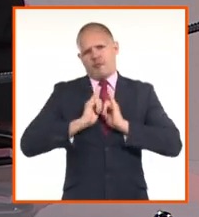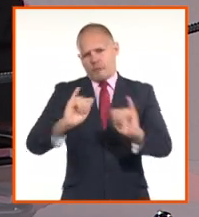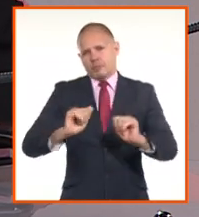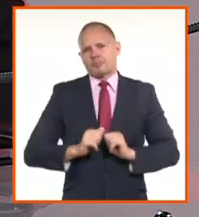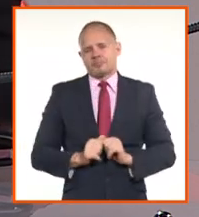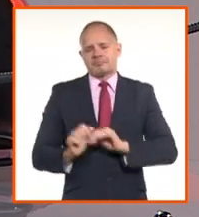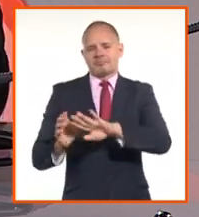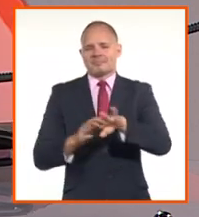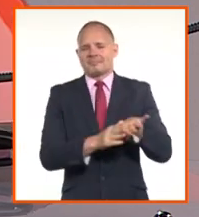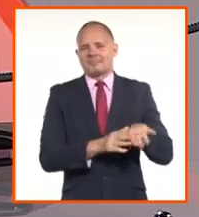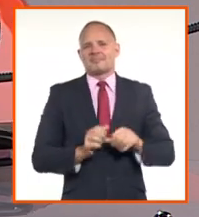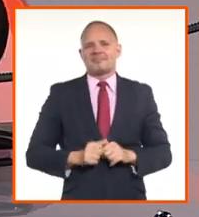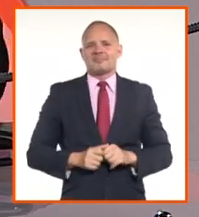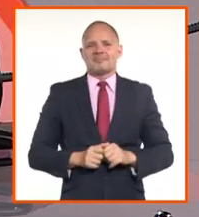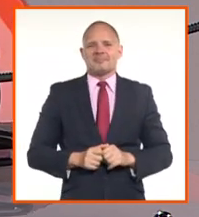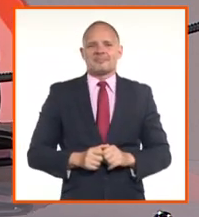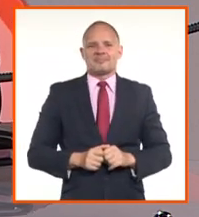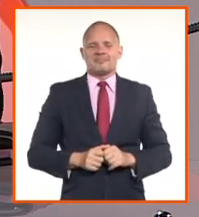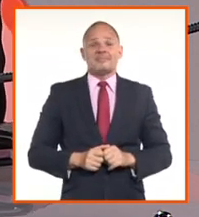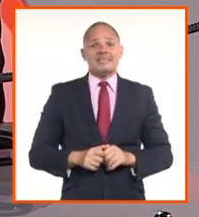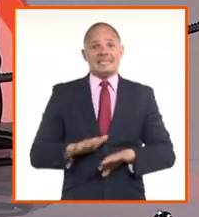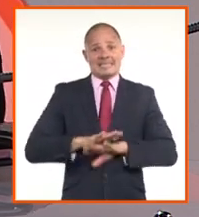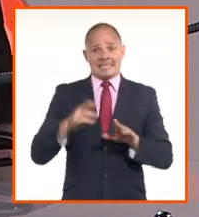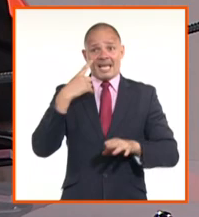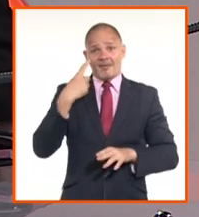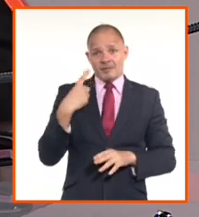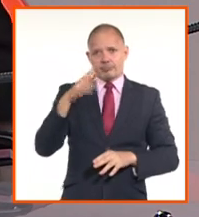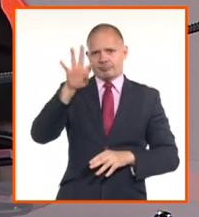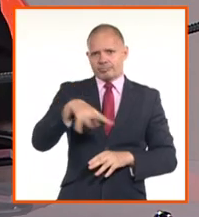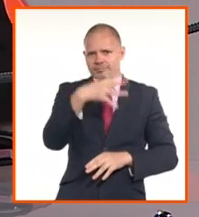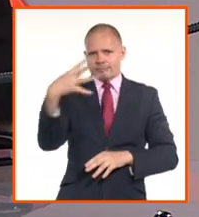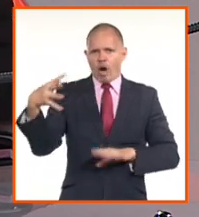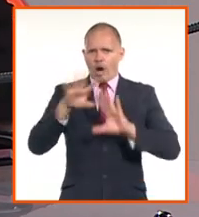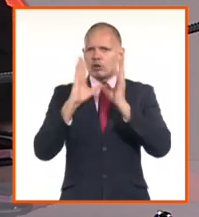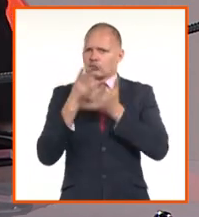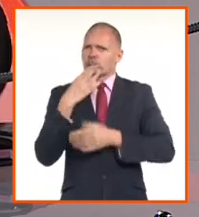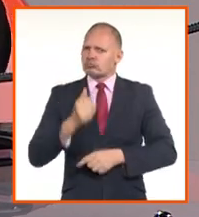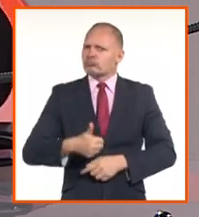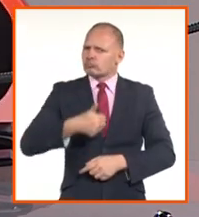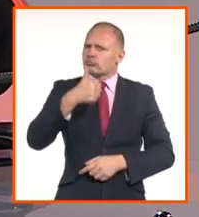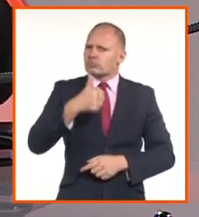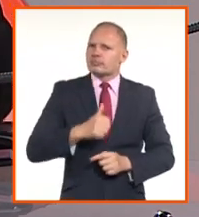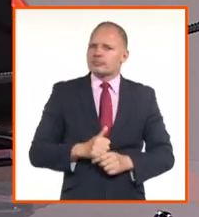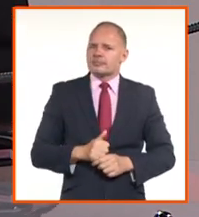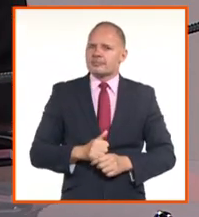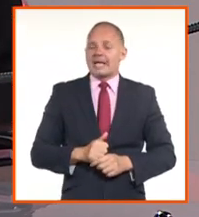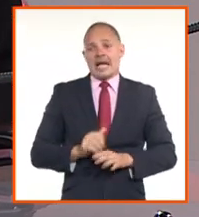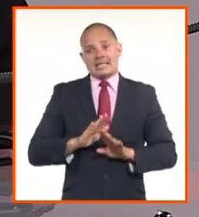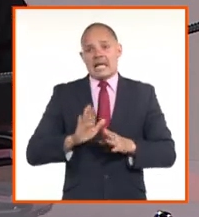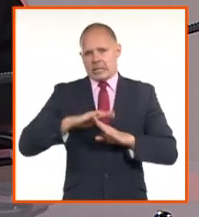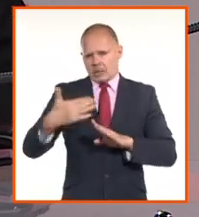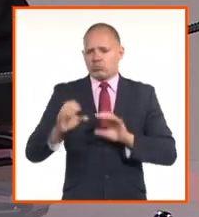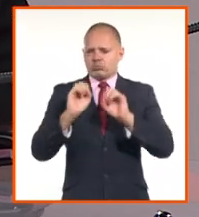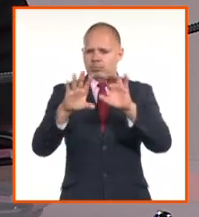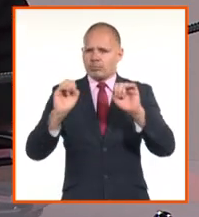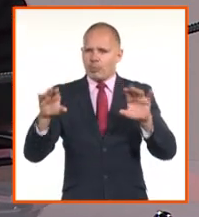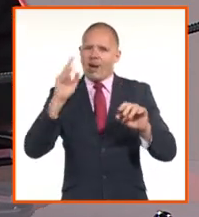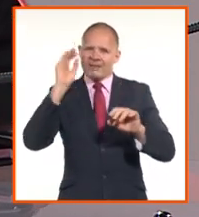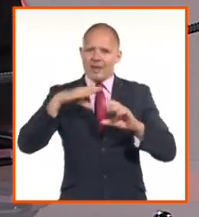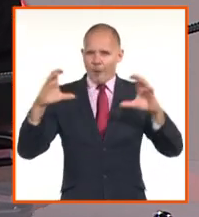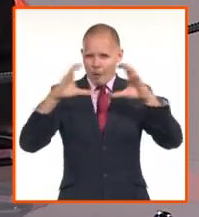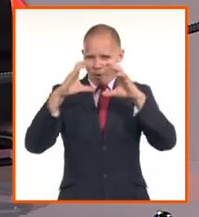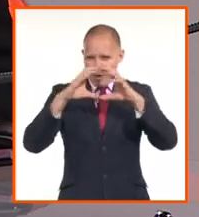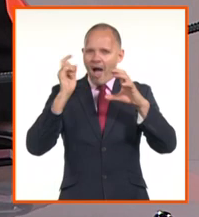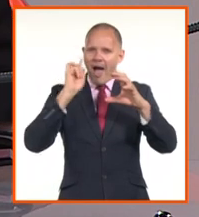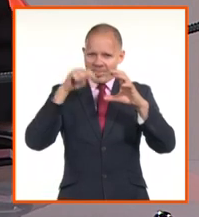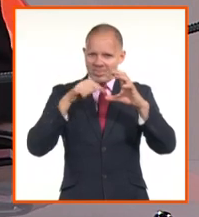también estas gráficas que le hemos presentado, estas tablas que nos ha traído la ministra presidenta del banco para que tenga un poquito más de información. Si no lo pudo ver